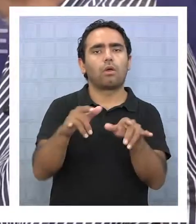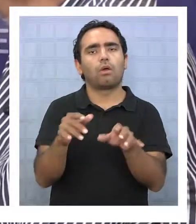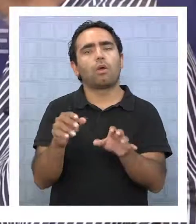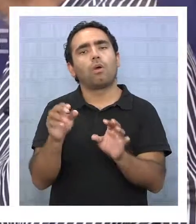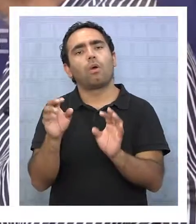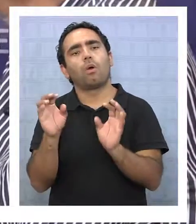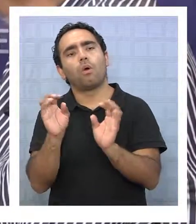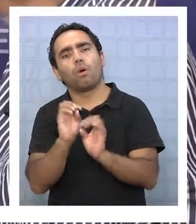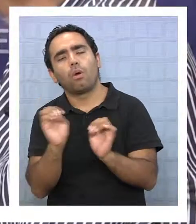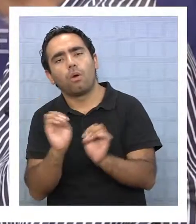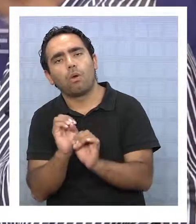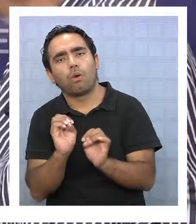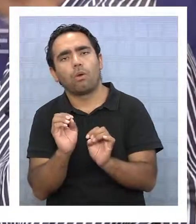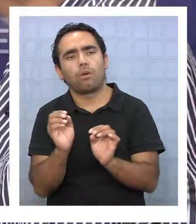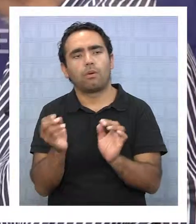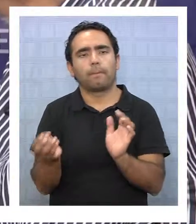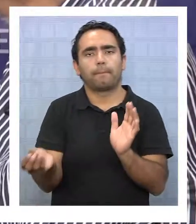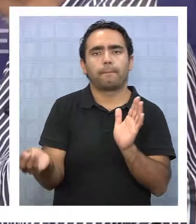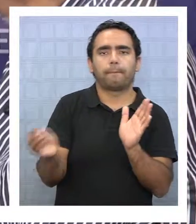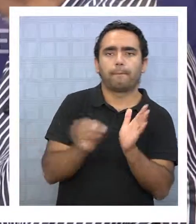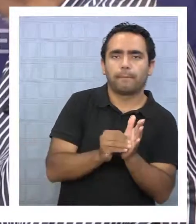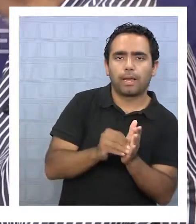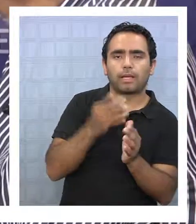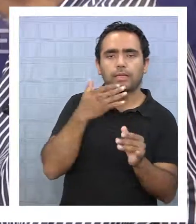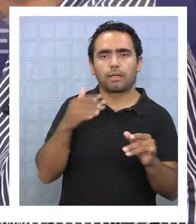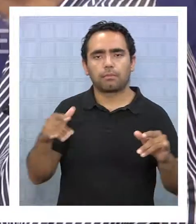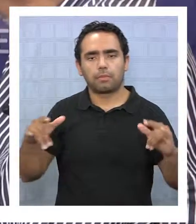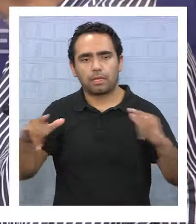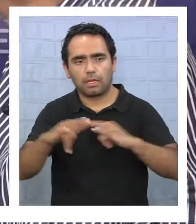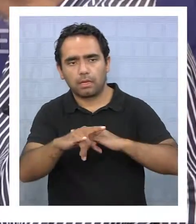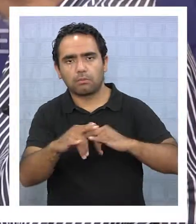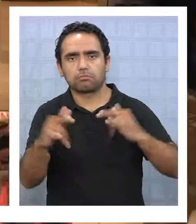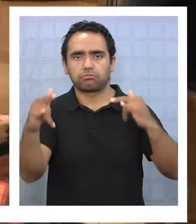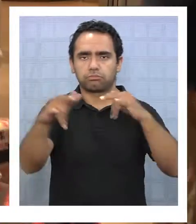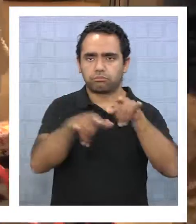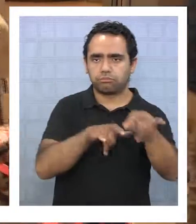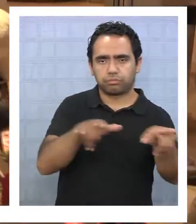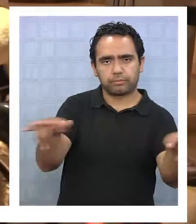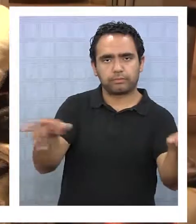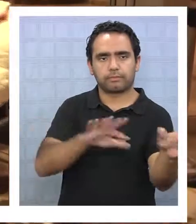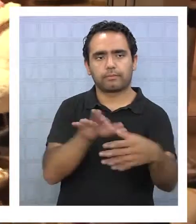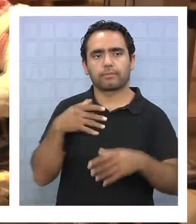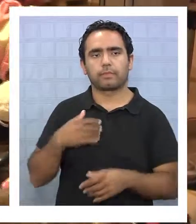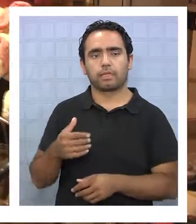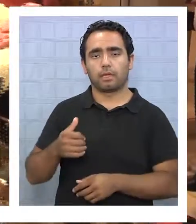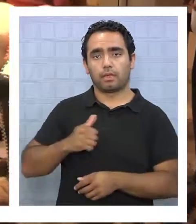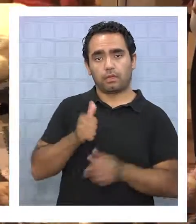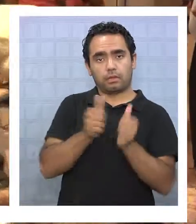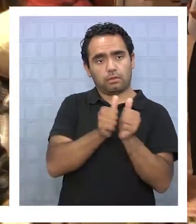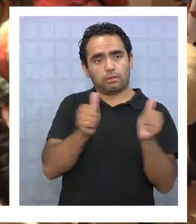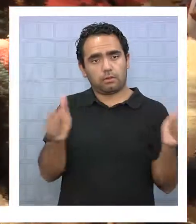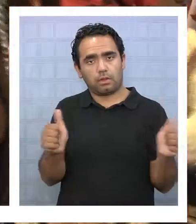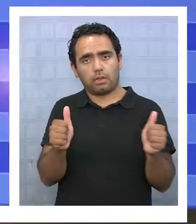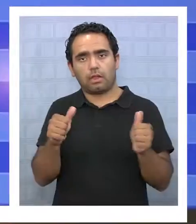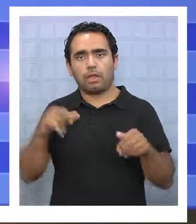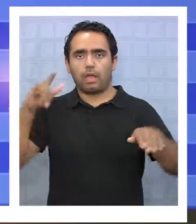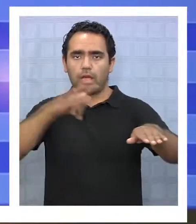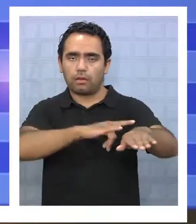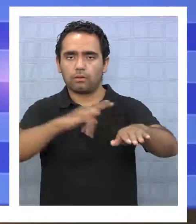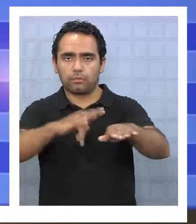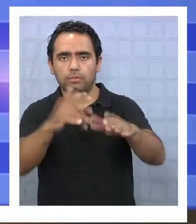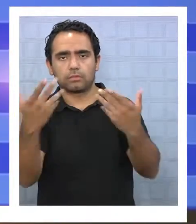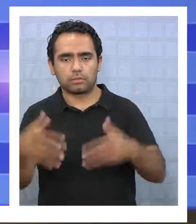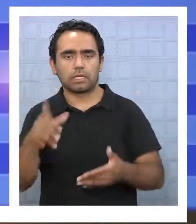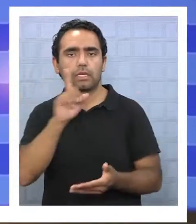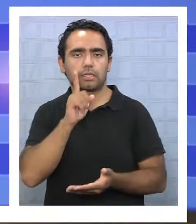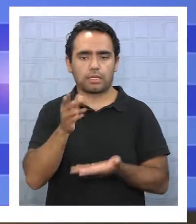todo lo que necesitan ellos y los equipos y los vehículos que necesitan de asistencia. La dirección de aeropuerto ya entregó los diseños del proyecto